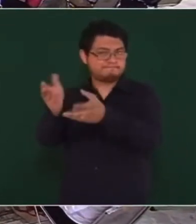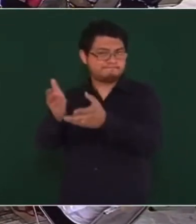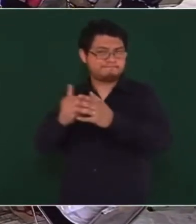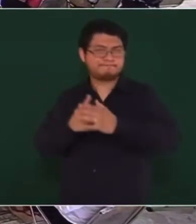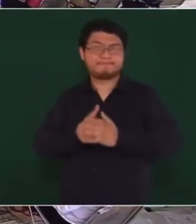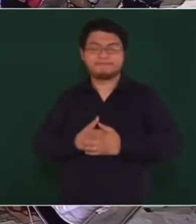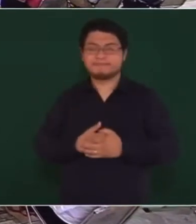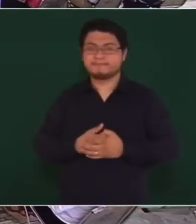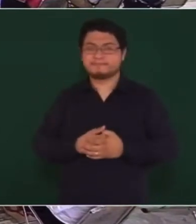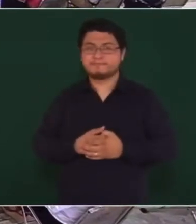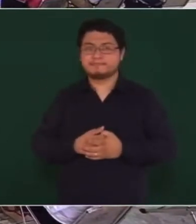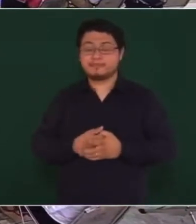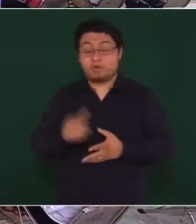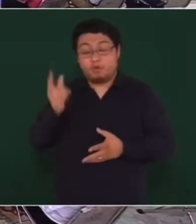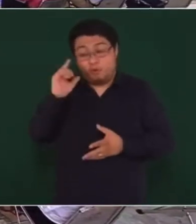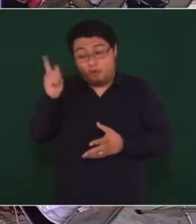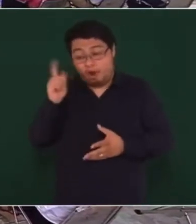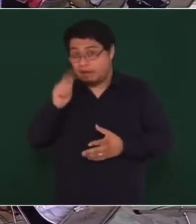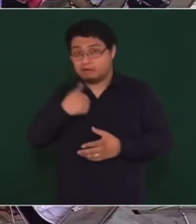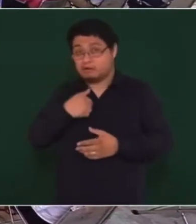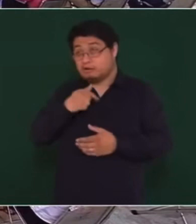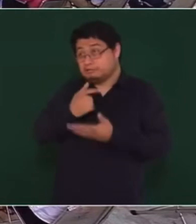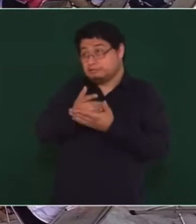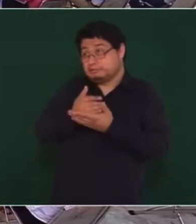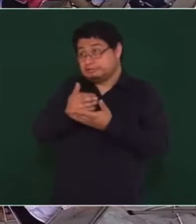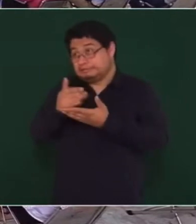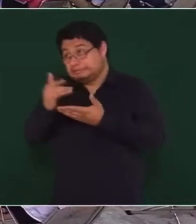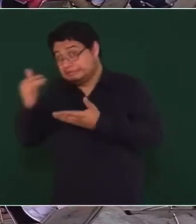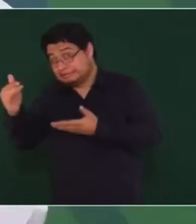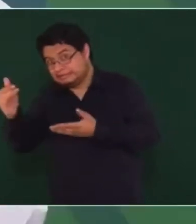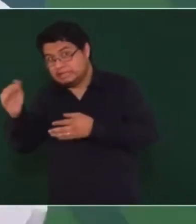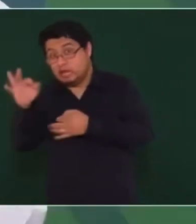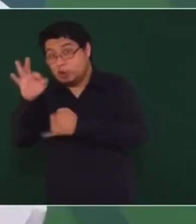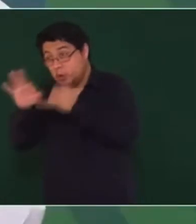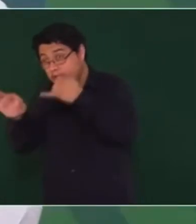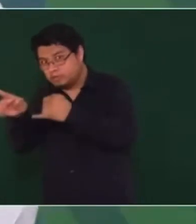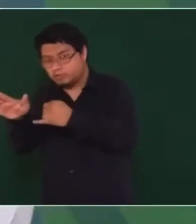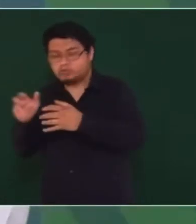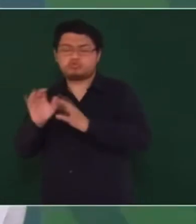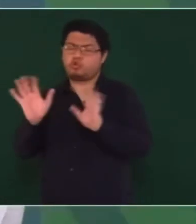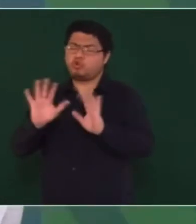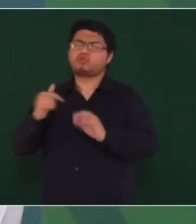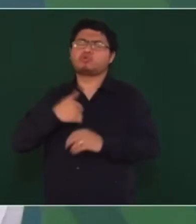Yo espero no llegar hasta allá. Pienso que con la nueva línea